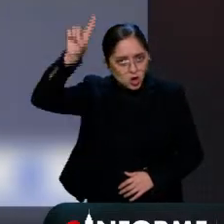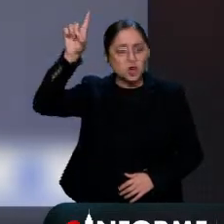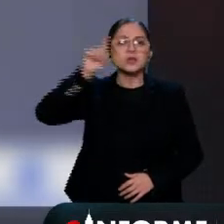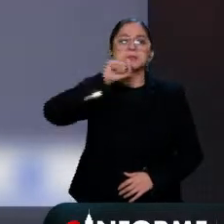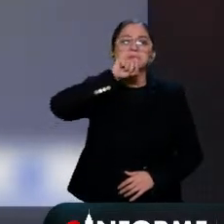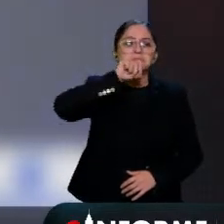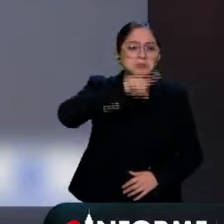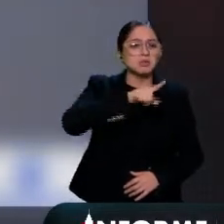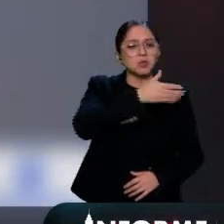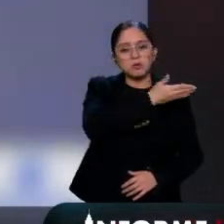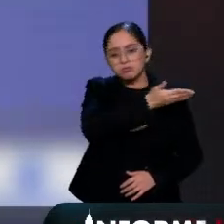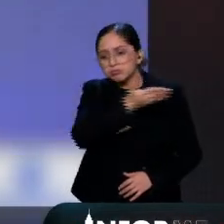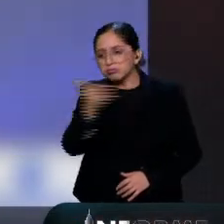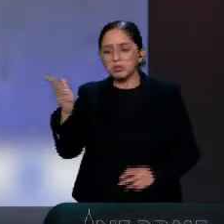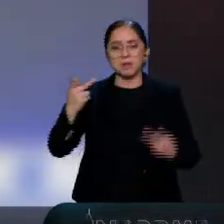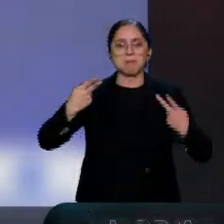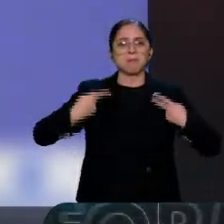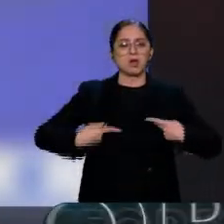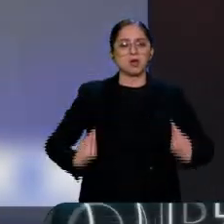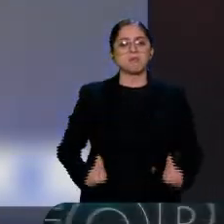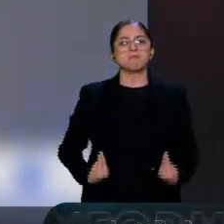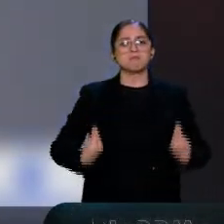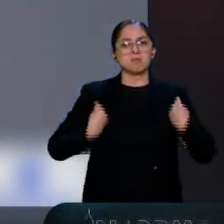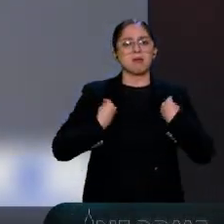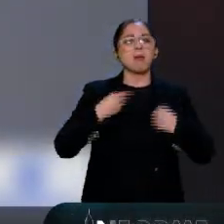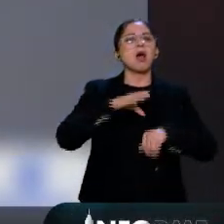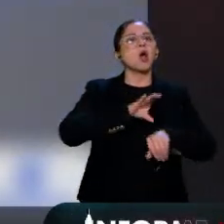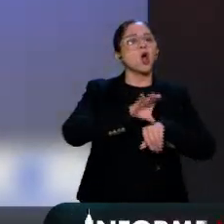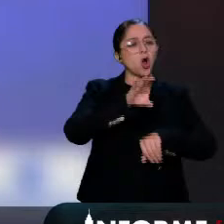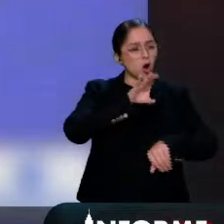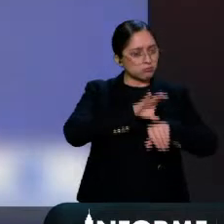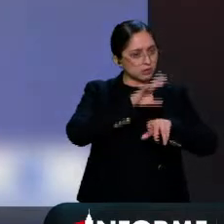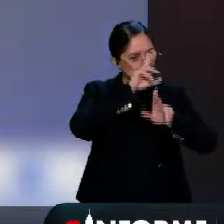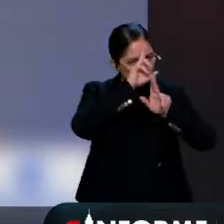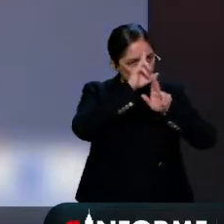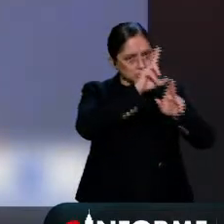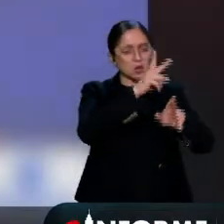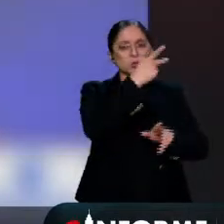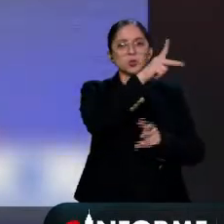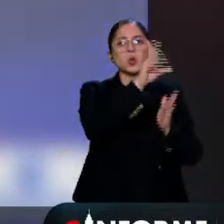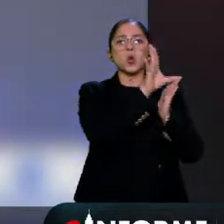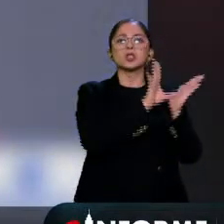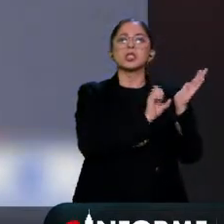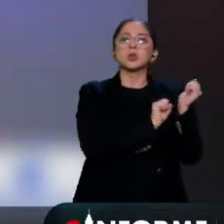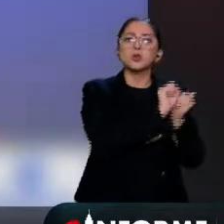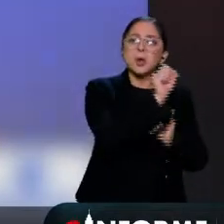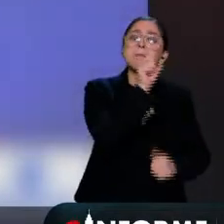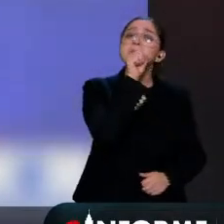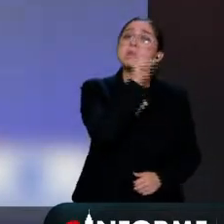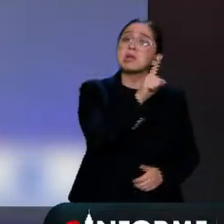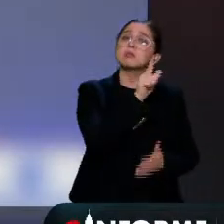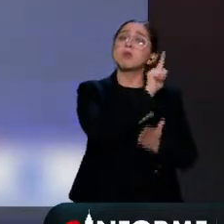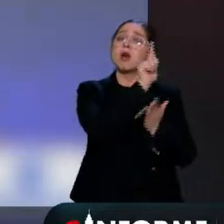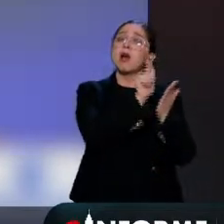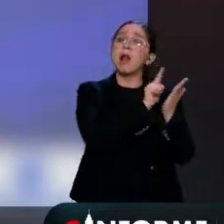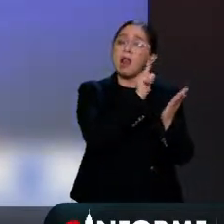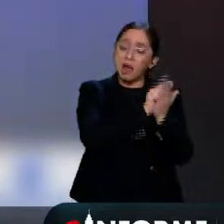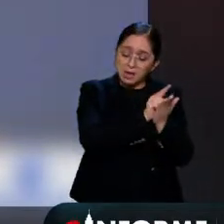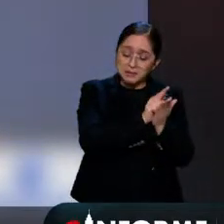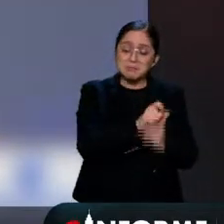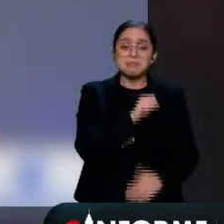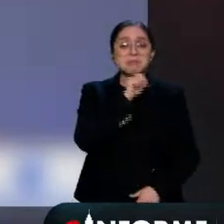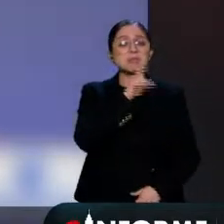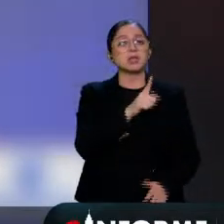Constitución y las leyes de Colombia. También juro ante mis ancestros